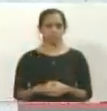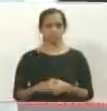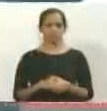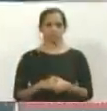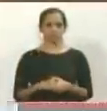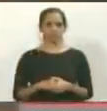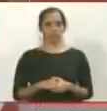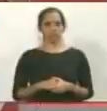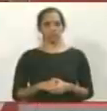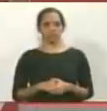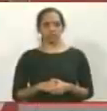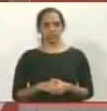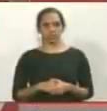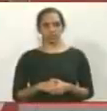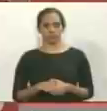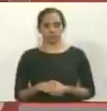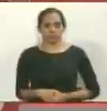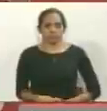¿Ah?